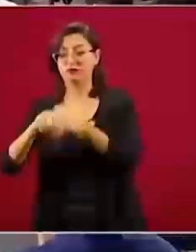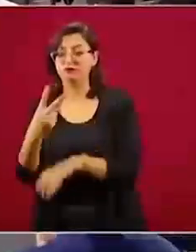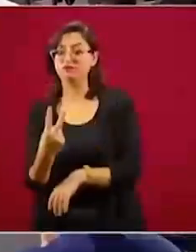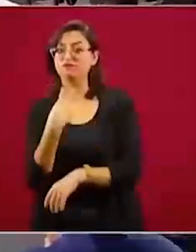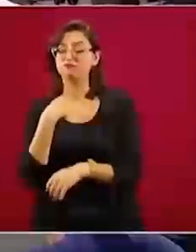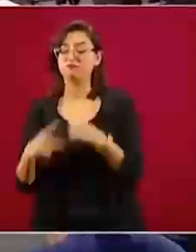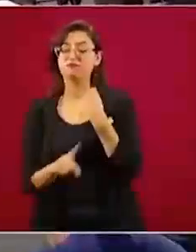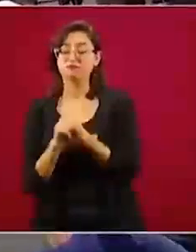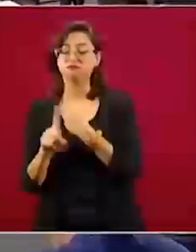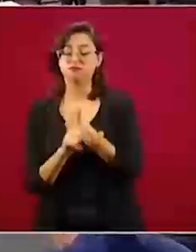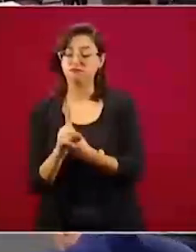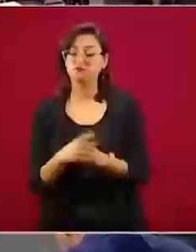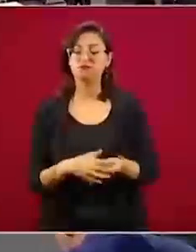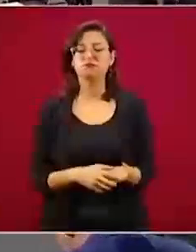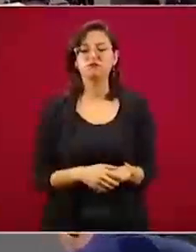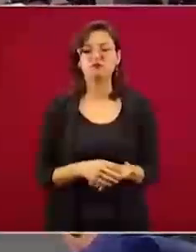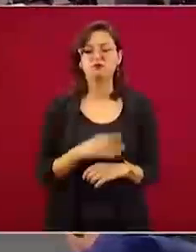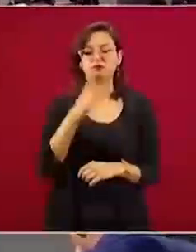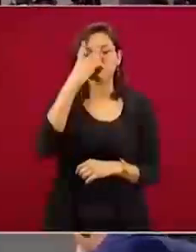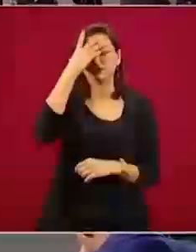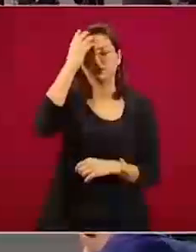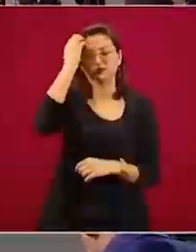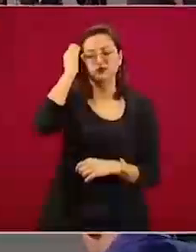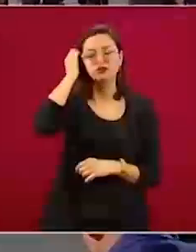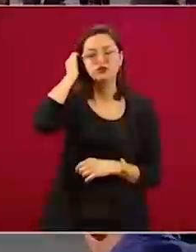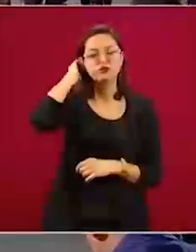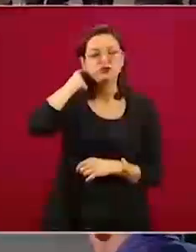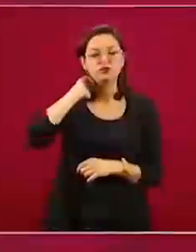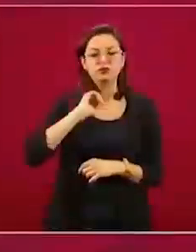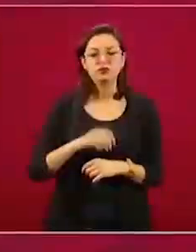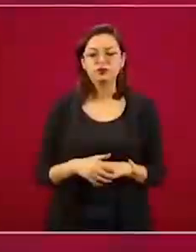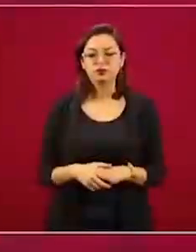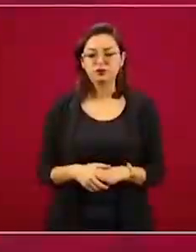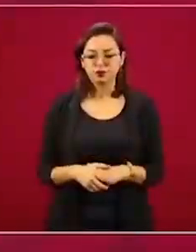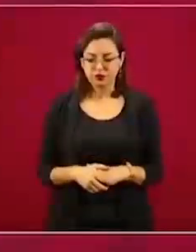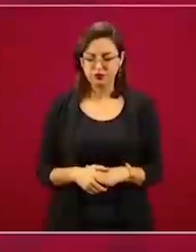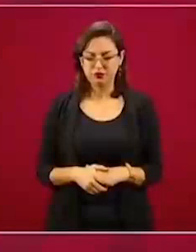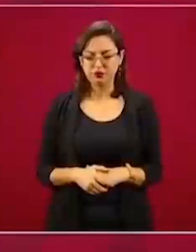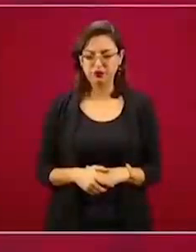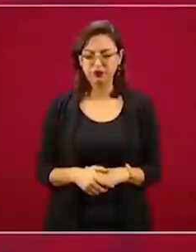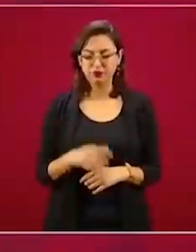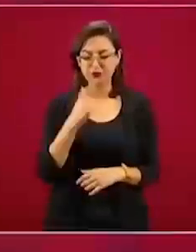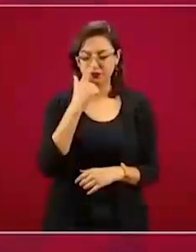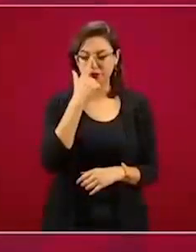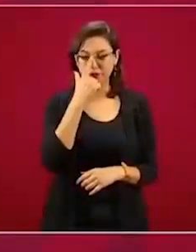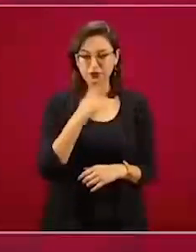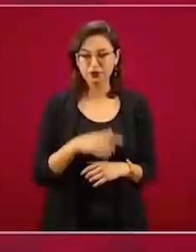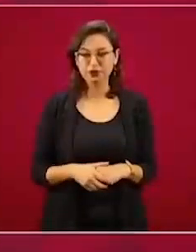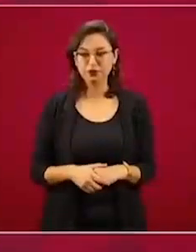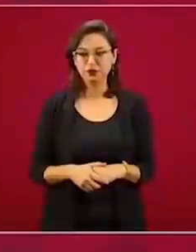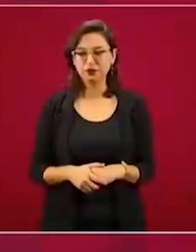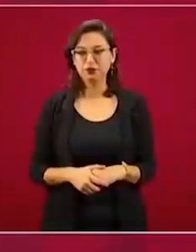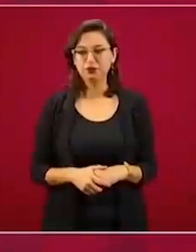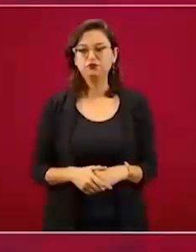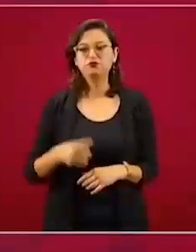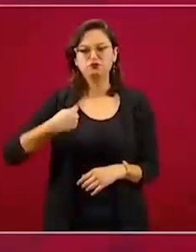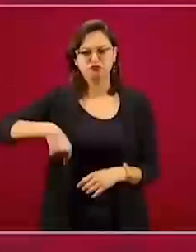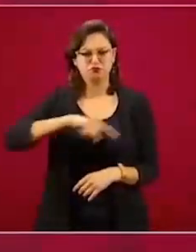Nosotros tenemos ya un plan para crear estos dos millones de nuevos empleos,